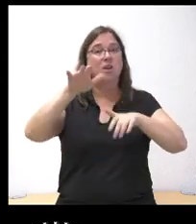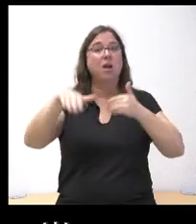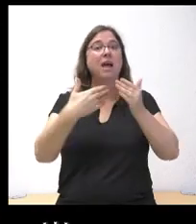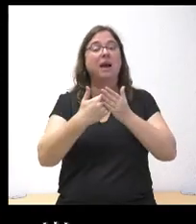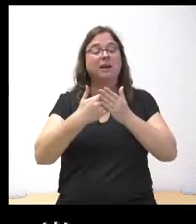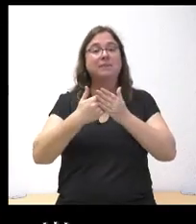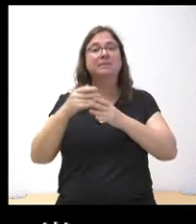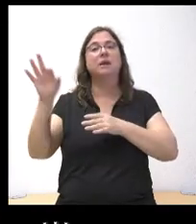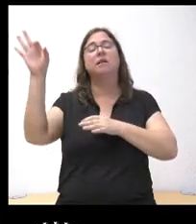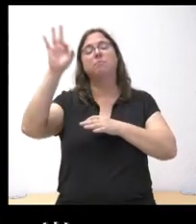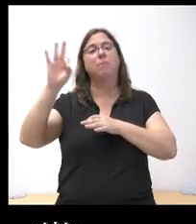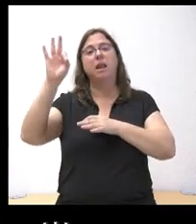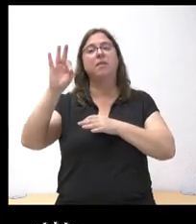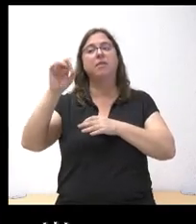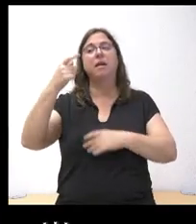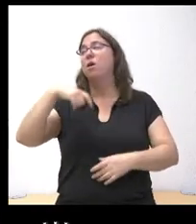palentina, en Huerdo.